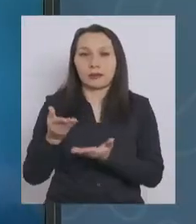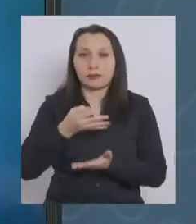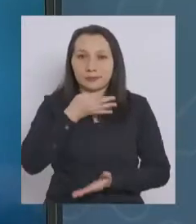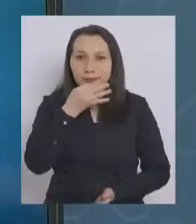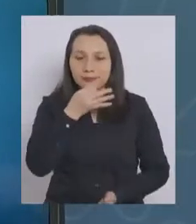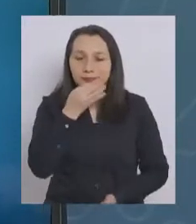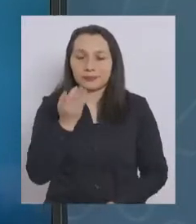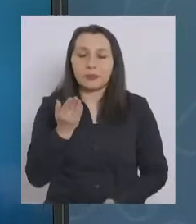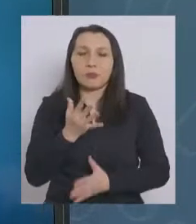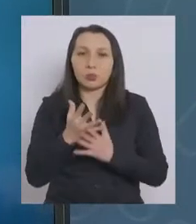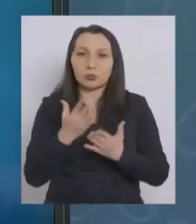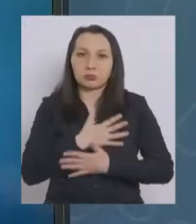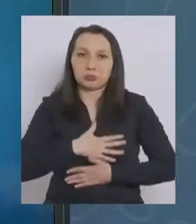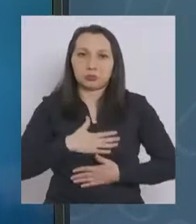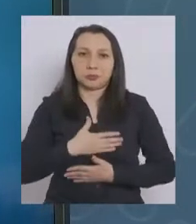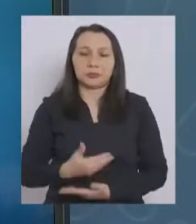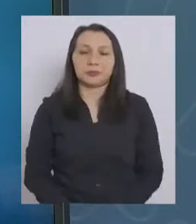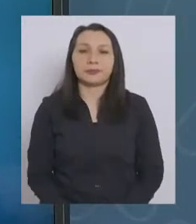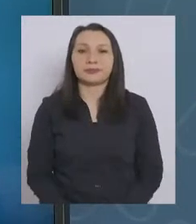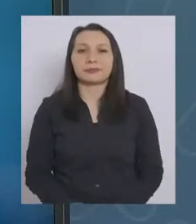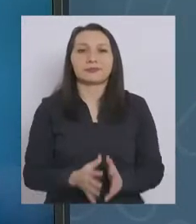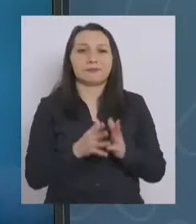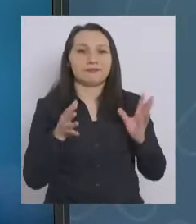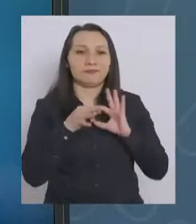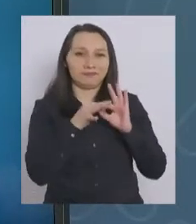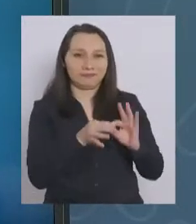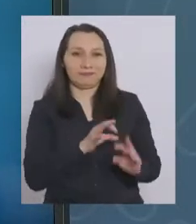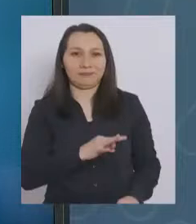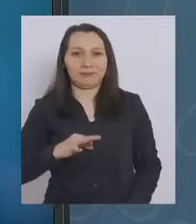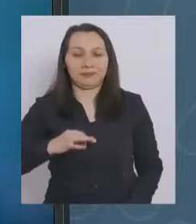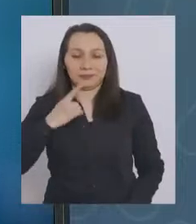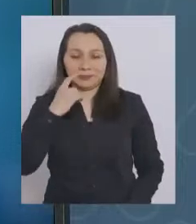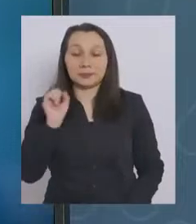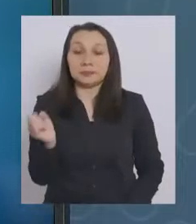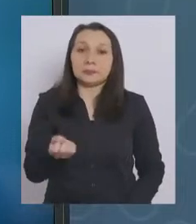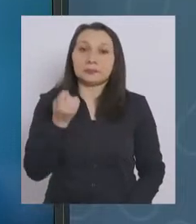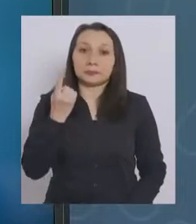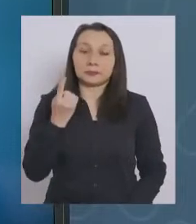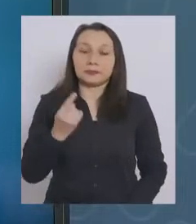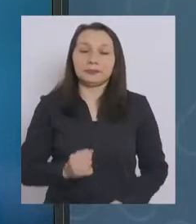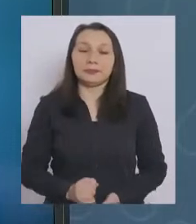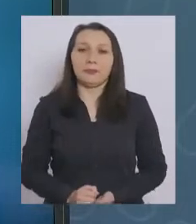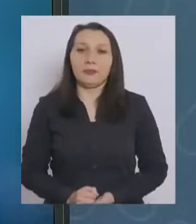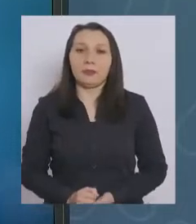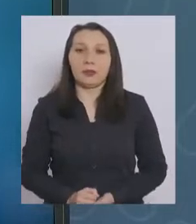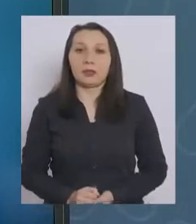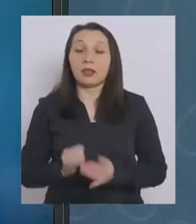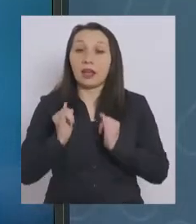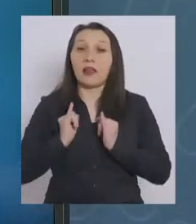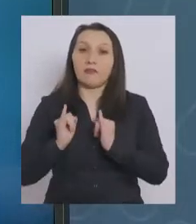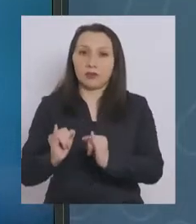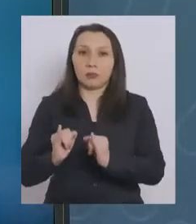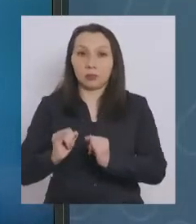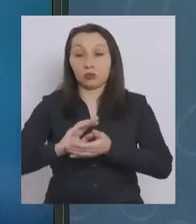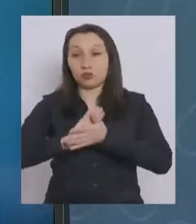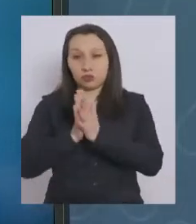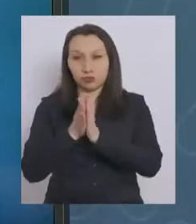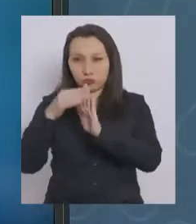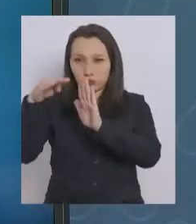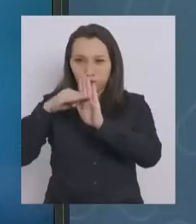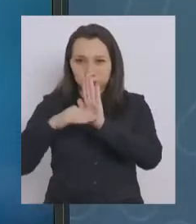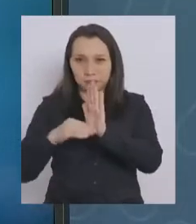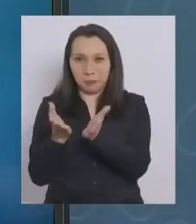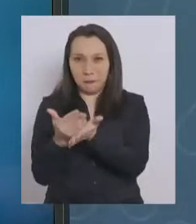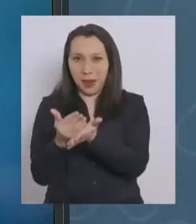la palabra con mucho agrado. Muchas gracias, Ministro. Bueno, primero, informar que todas las medidas